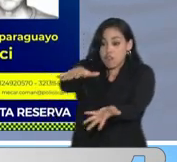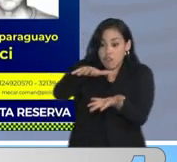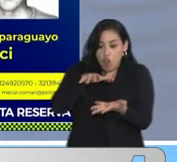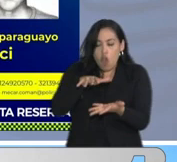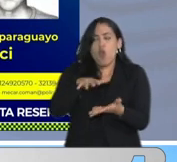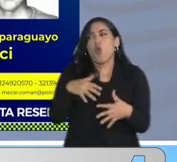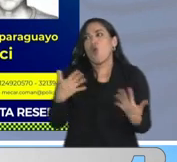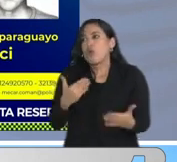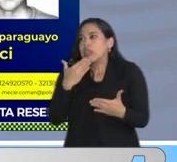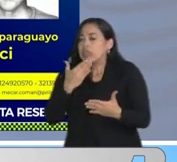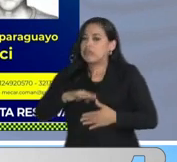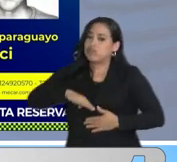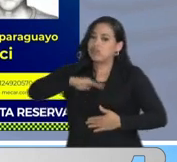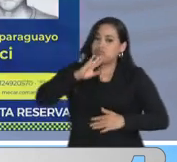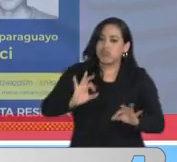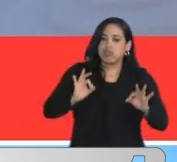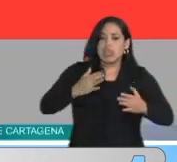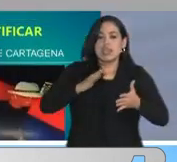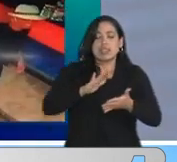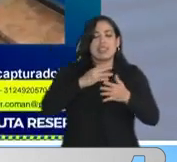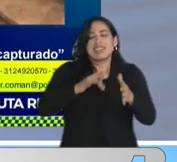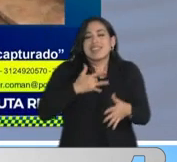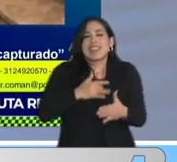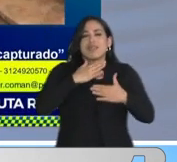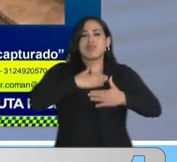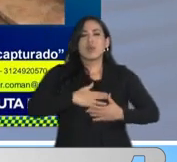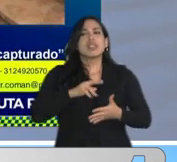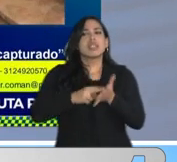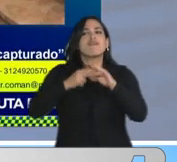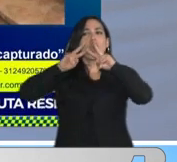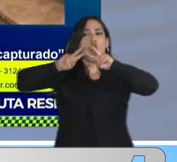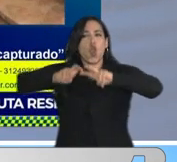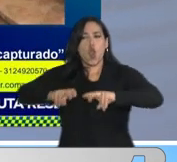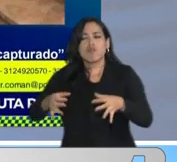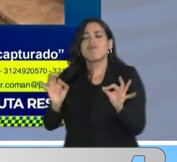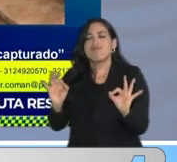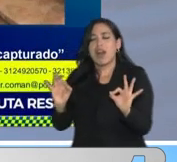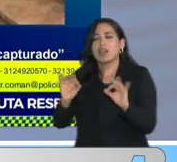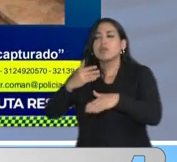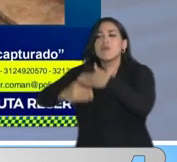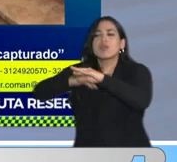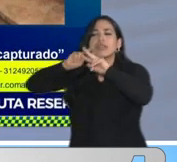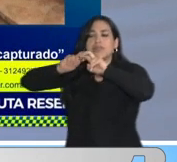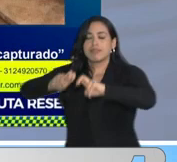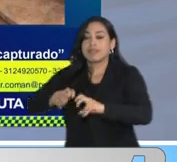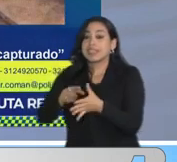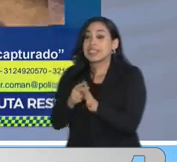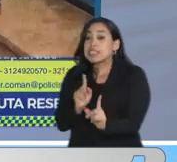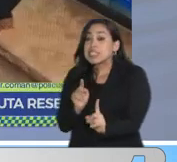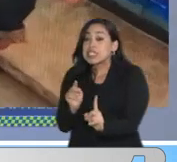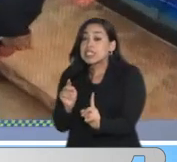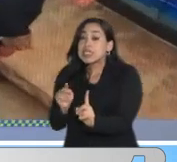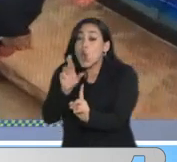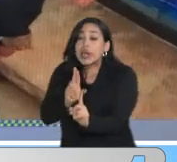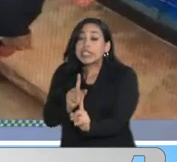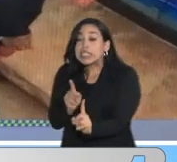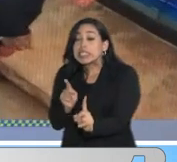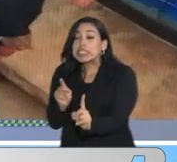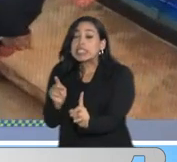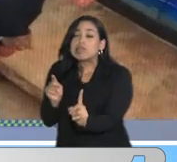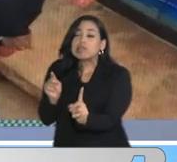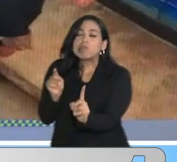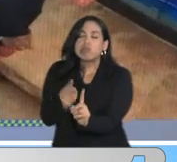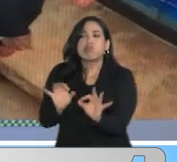mucha satisfacción y de tranquilidad, porque sabemos que la investigación está en buenas manos, se están caminando por una buena